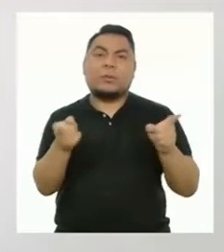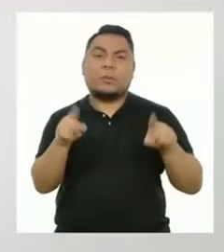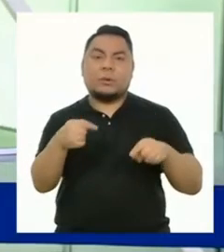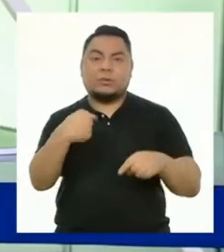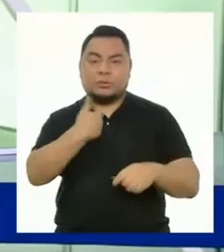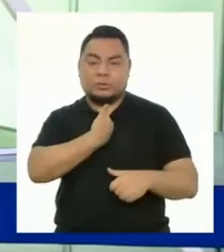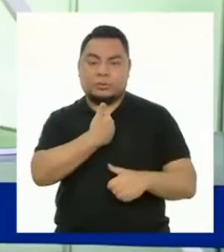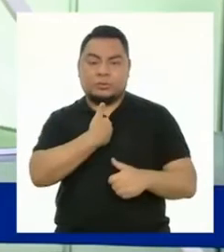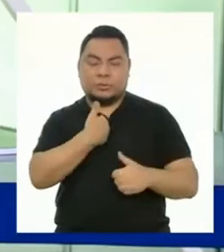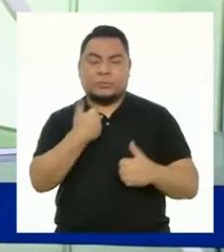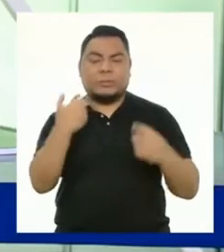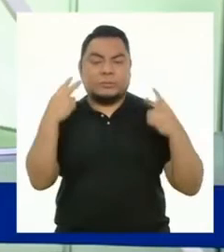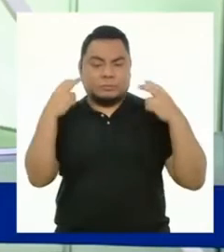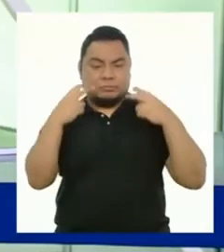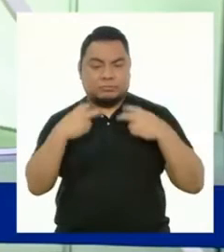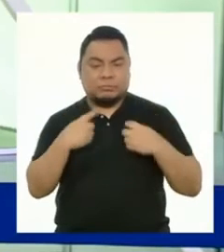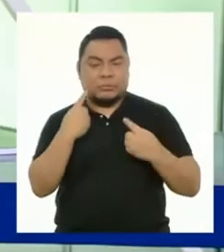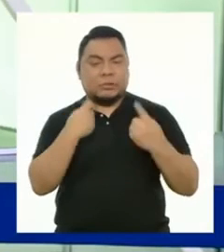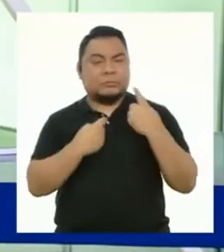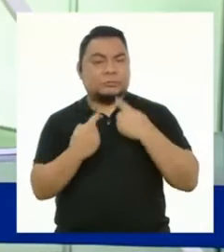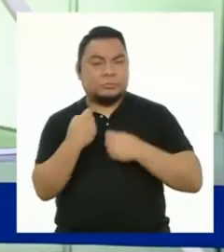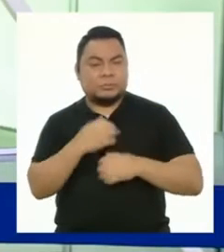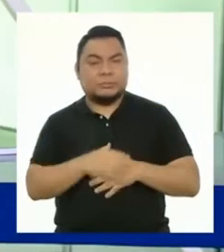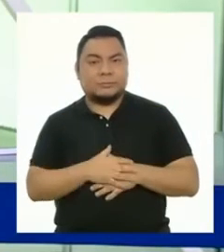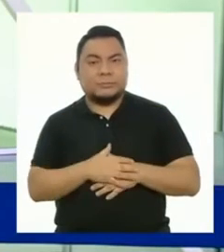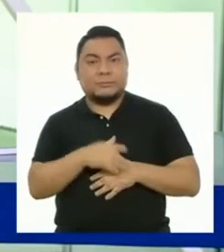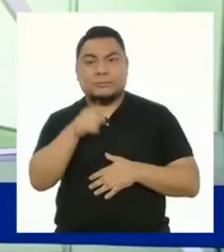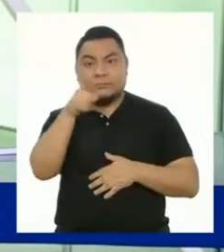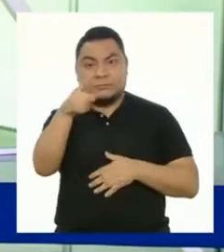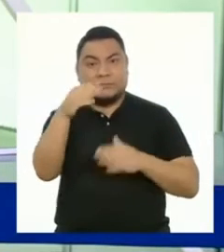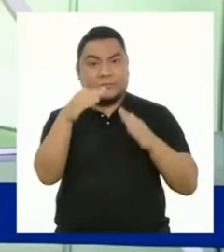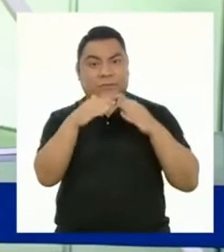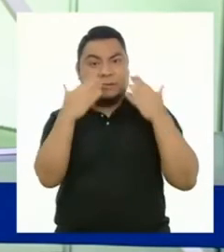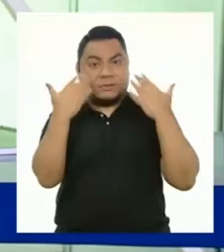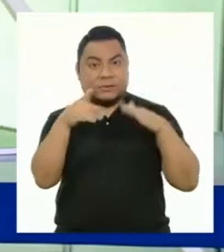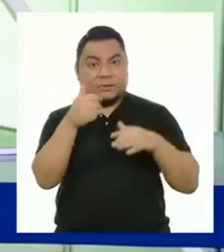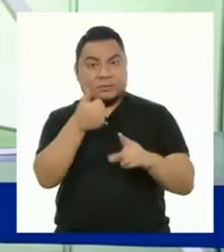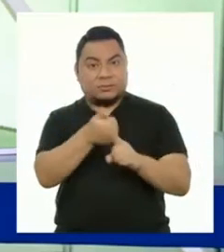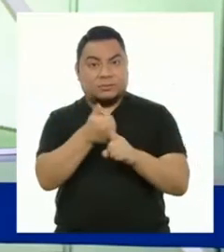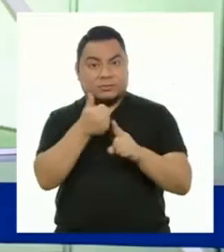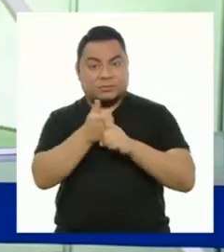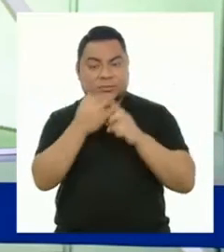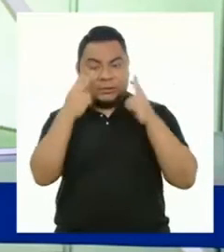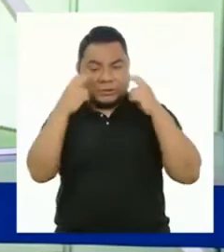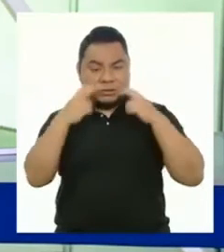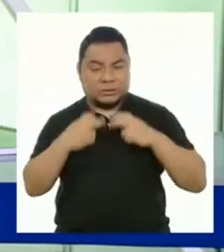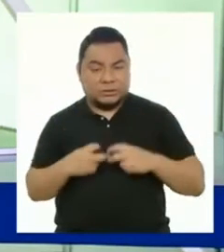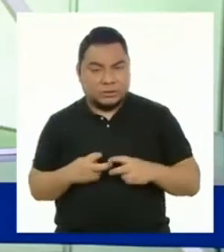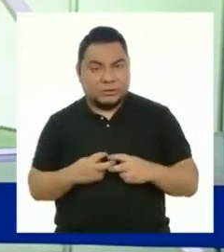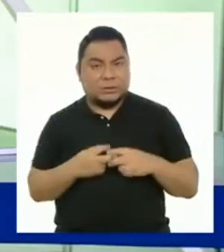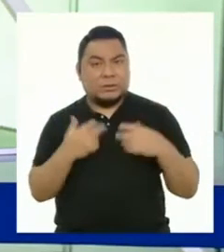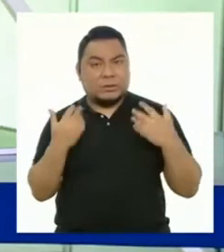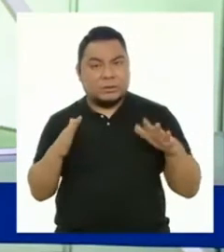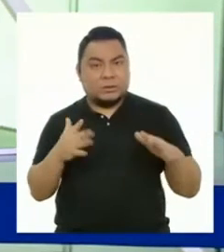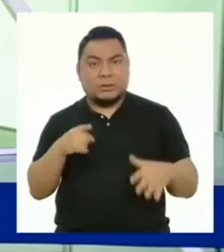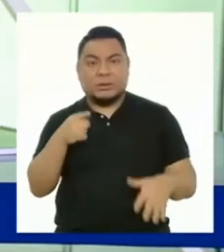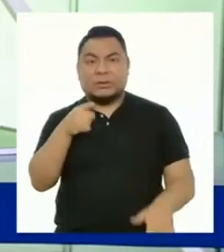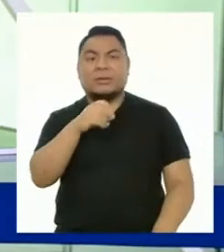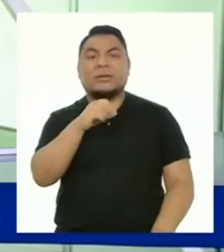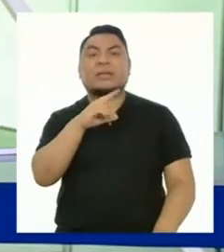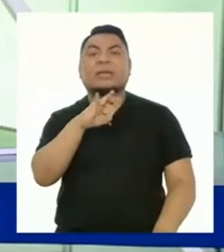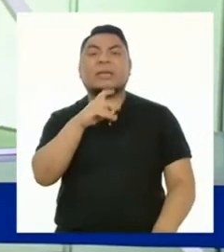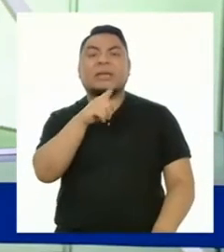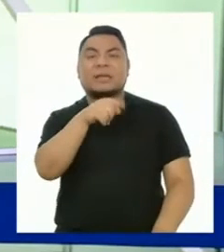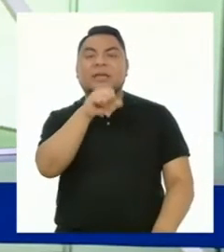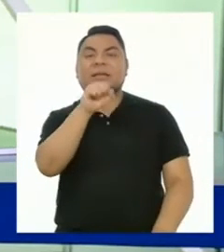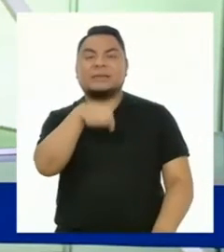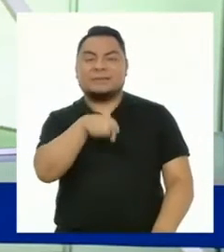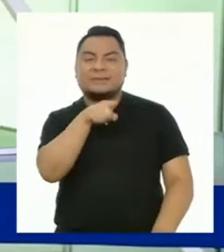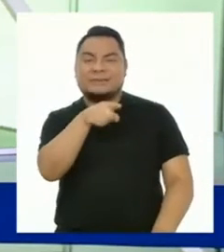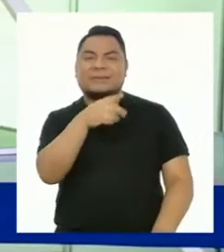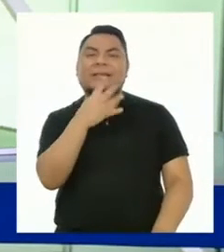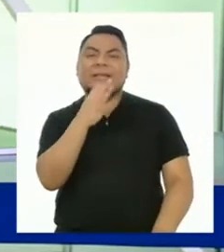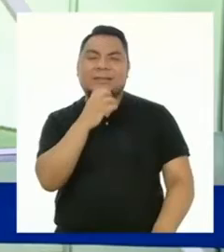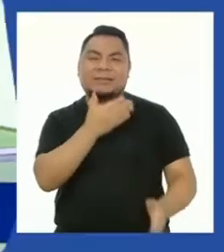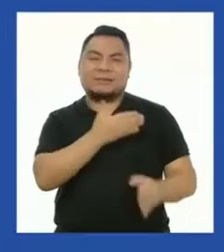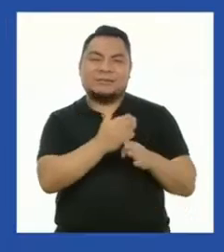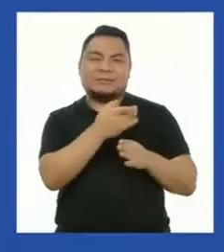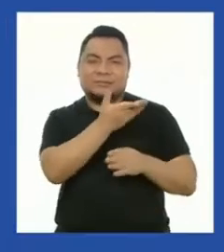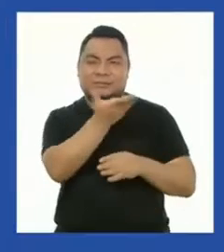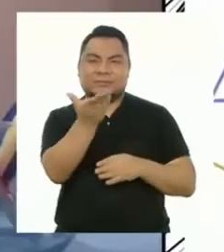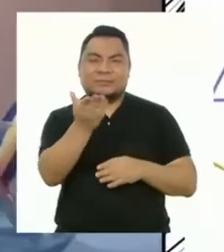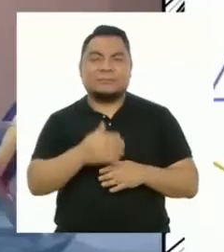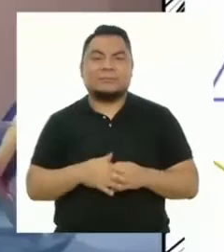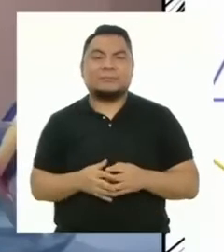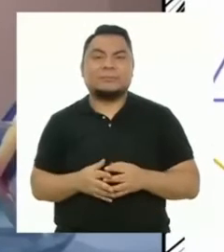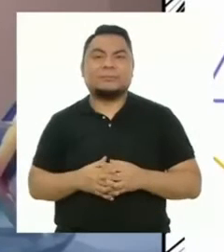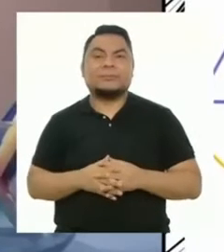auto evaluarse. ¿Ustedes en sus casas ya empezaron a auto evaluarse? Erika sí, y quiere compartir con nosotros su